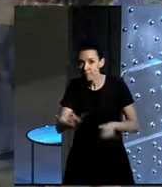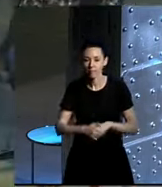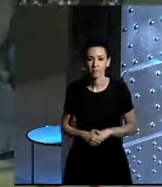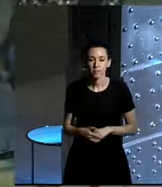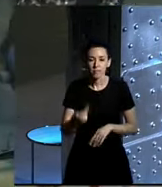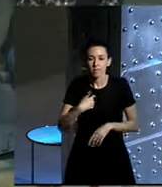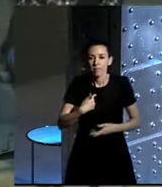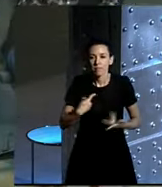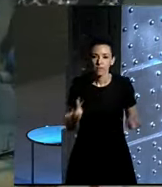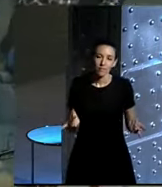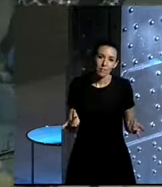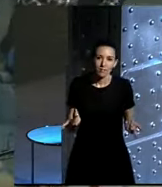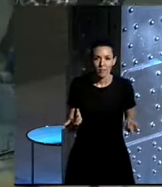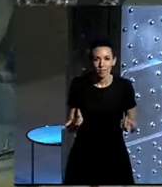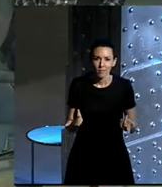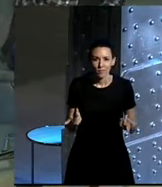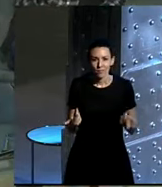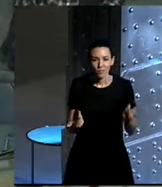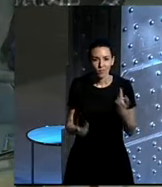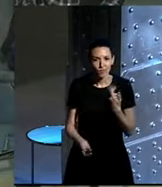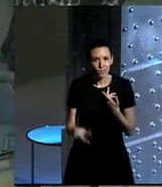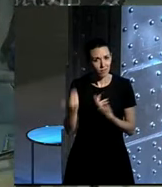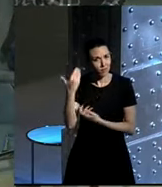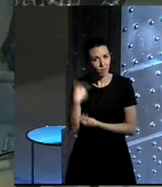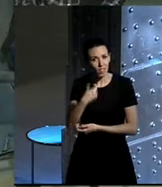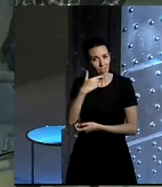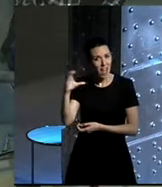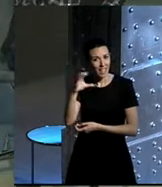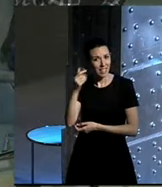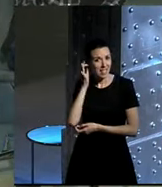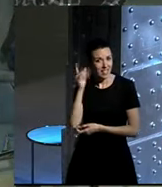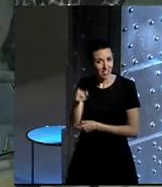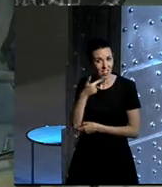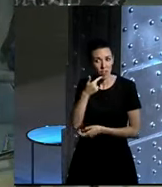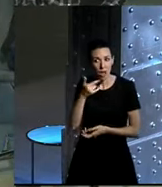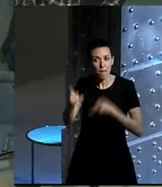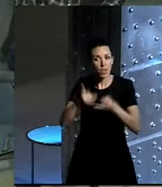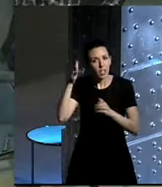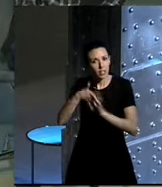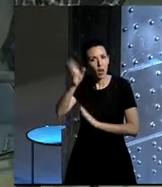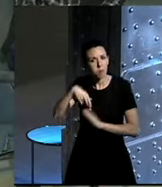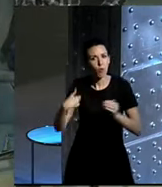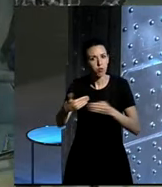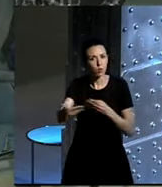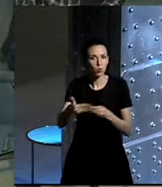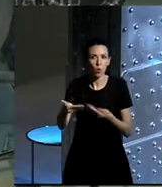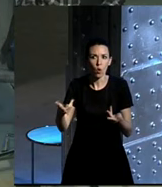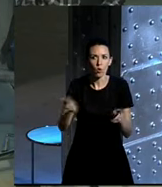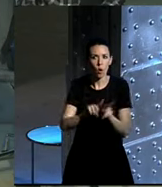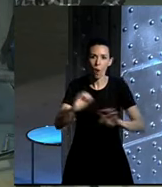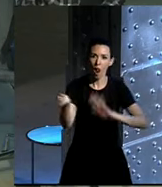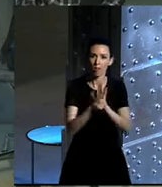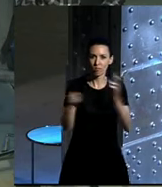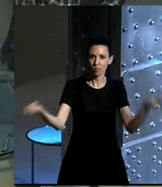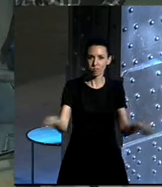como decía antes Cristina, la bicicleta es el futuro, que se puede ver como un eslogan así